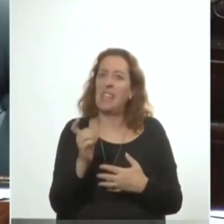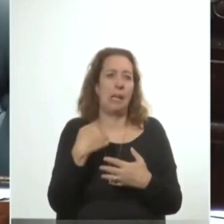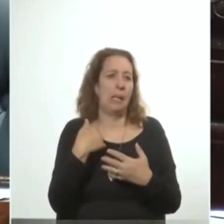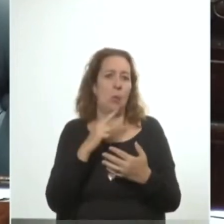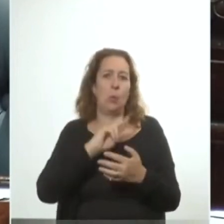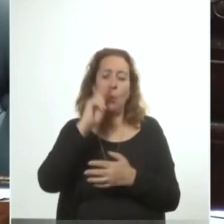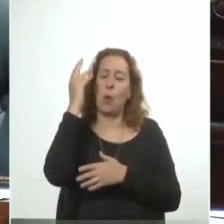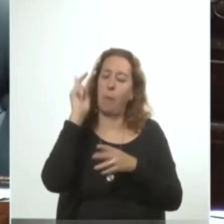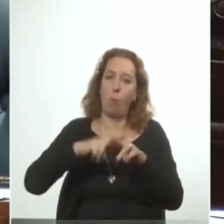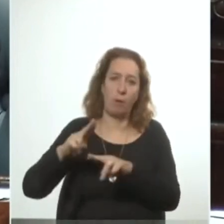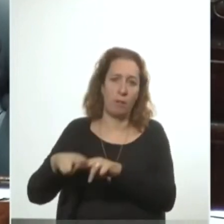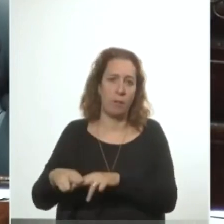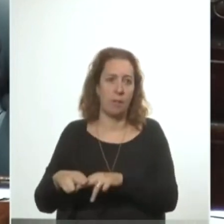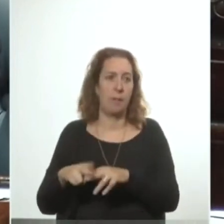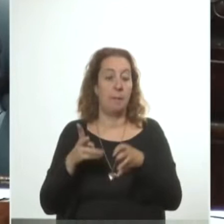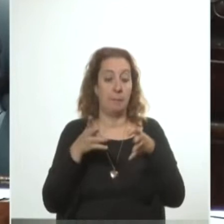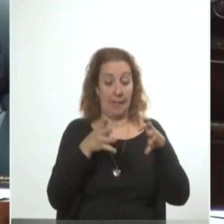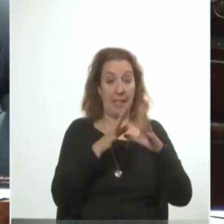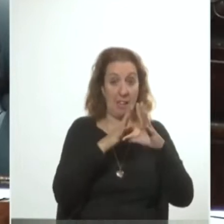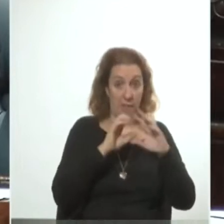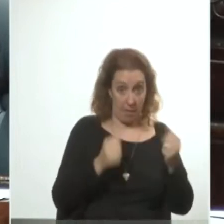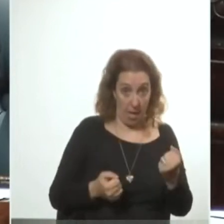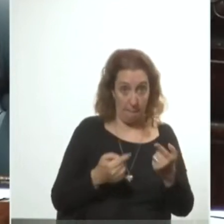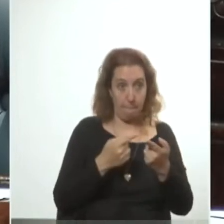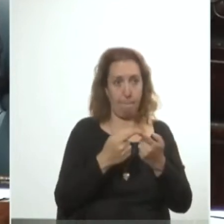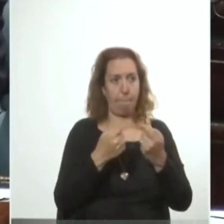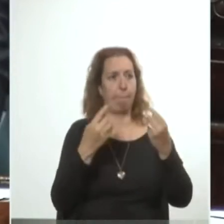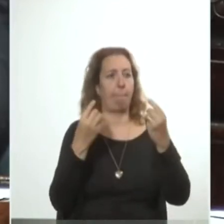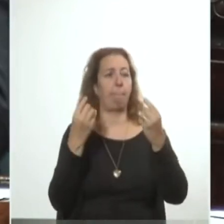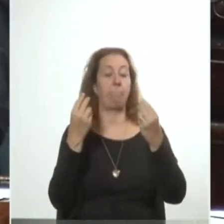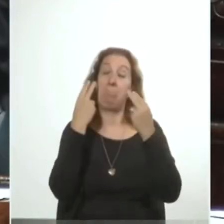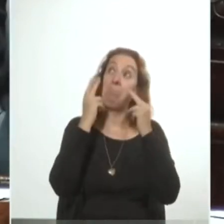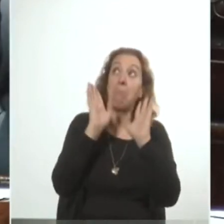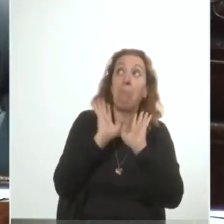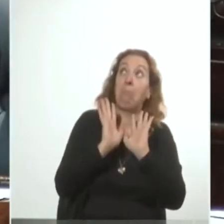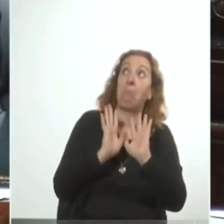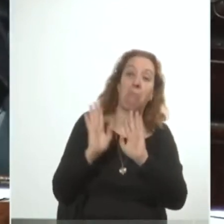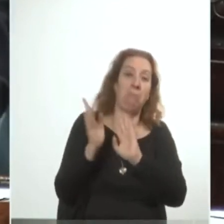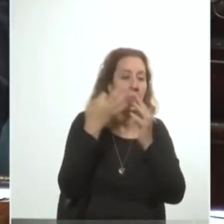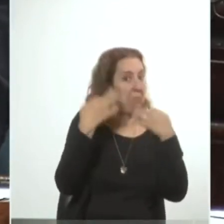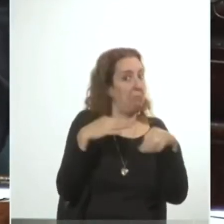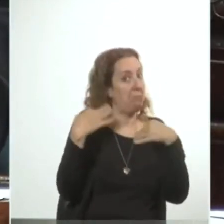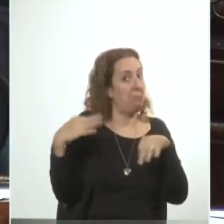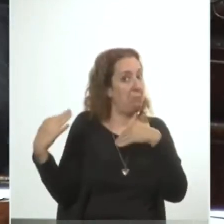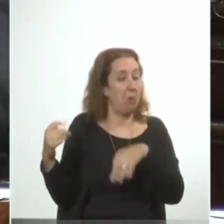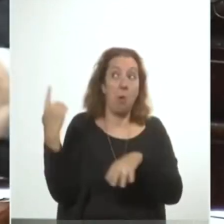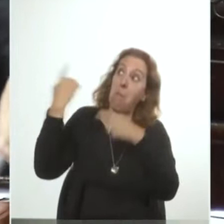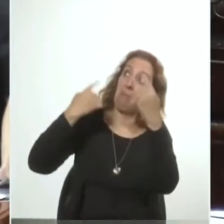Fría donde fuimos peones de grandes potencias y cumplimos mandatos directos